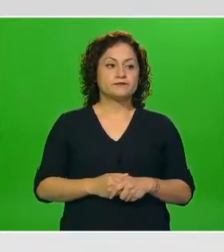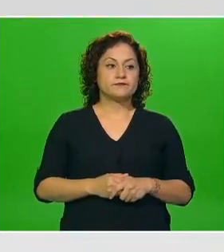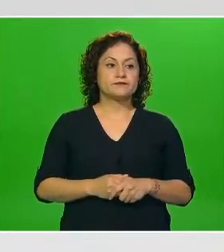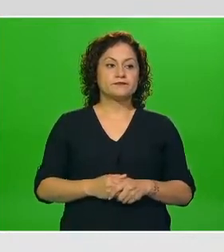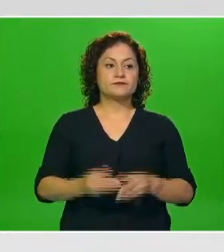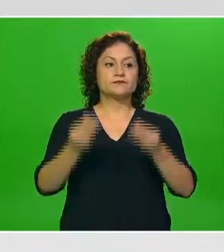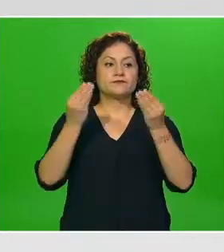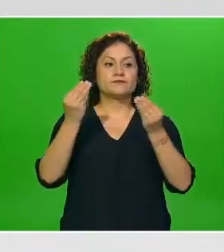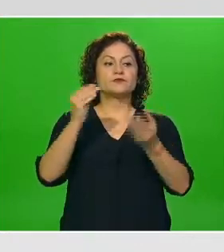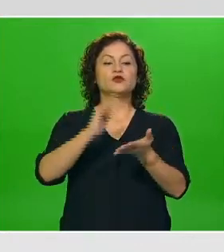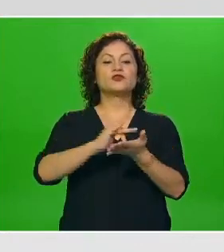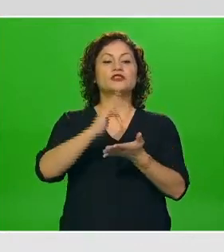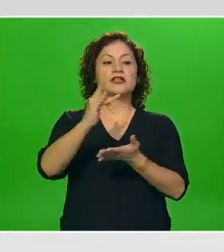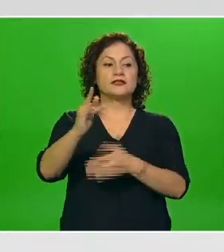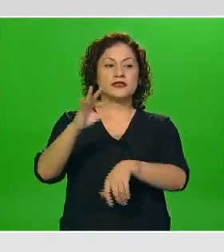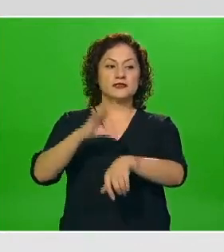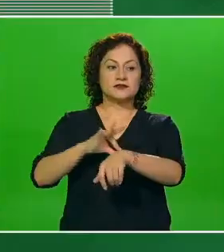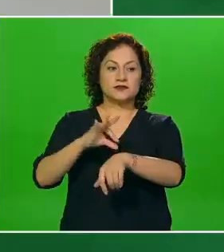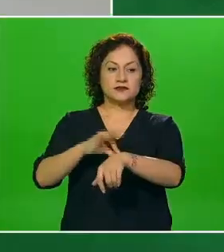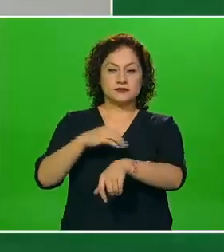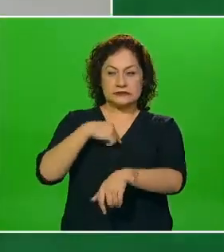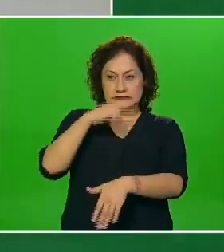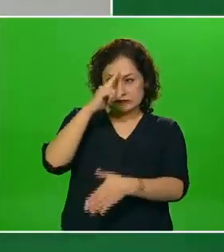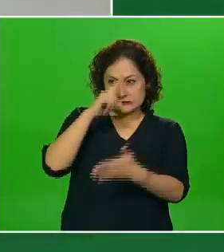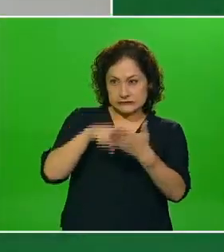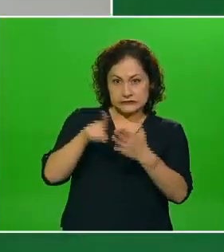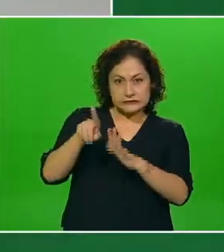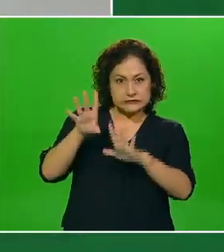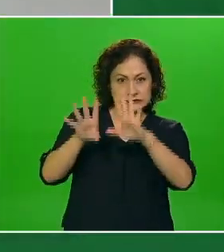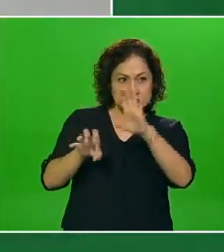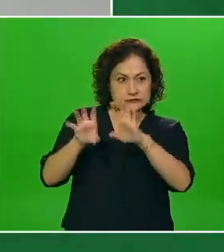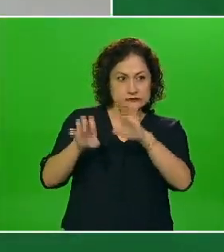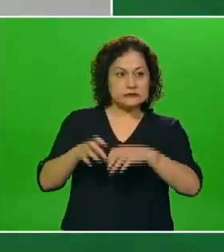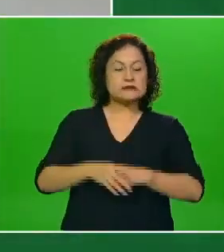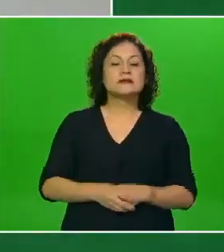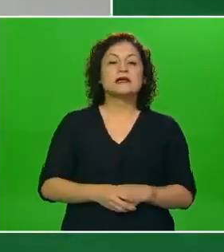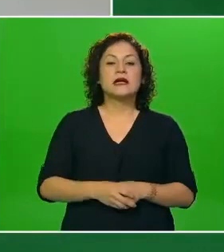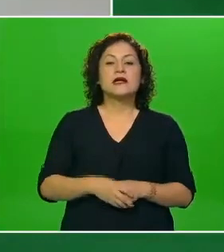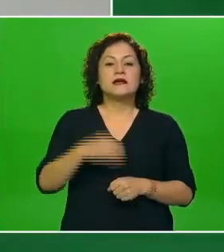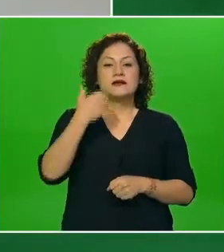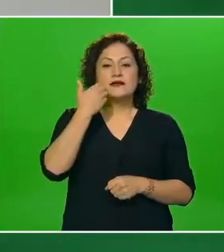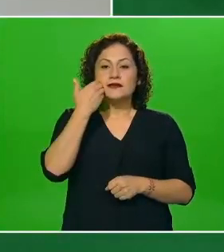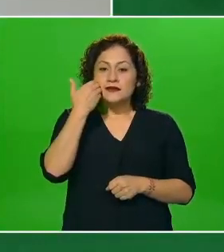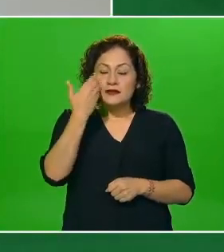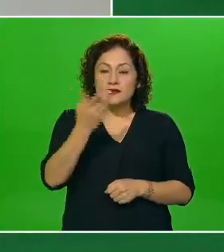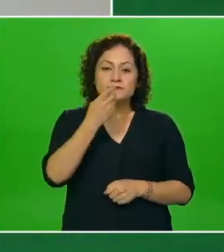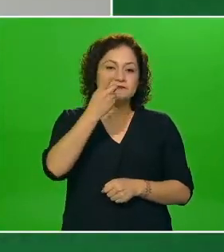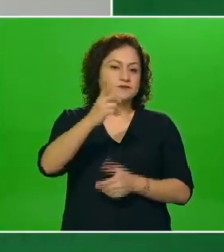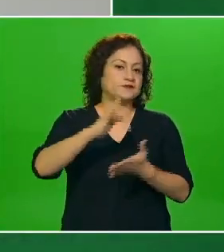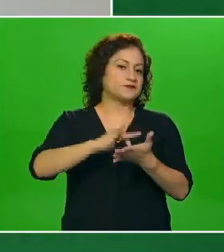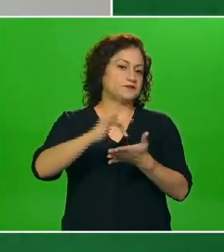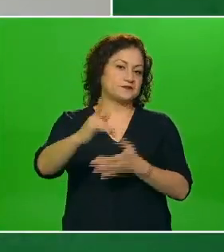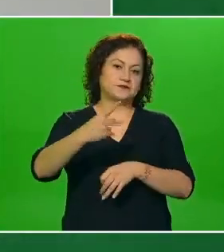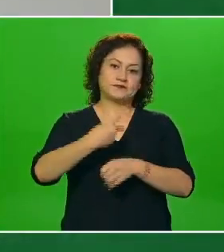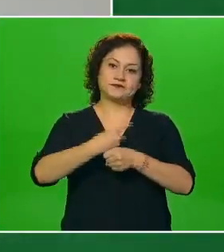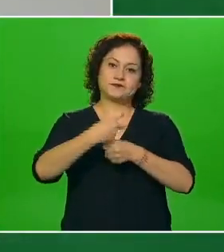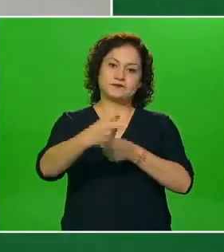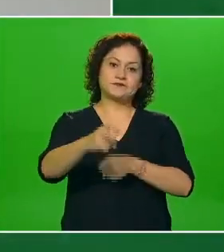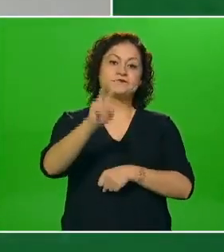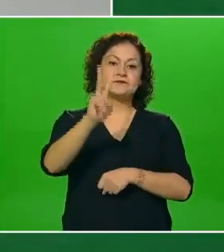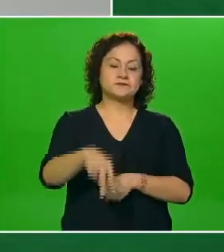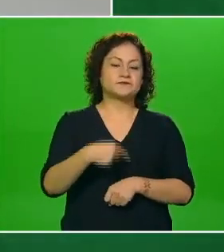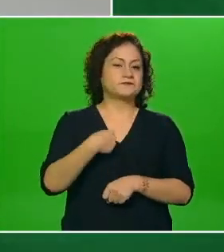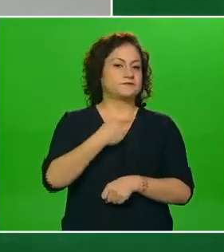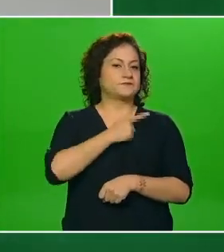muchísimas gracias doctor perdón creo que se trabó un poco quiero agradecer muchísimo la invitación estar aquí me complace mucho